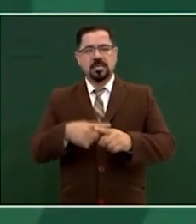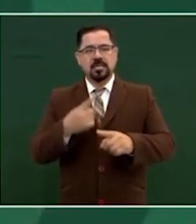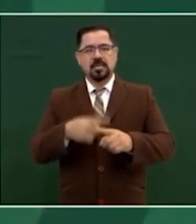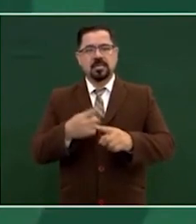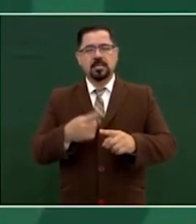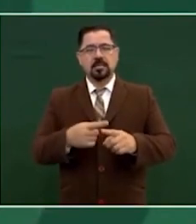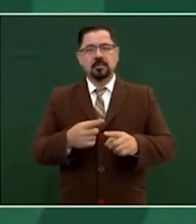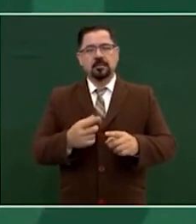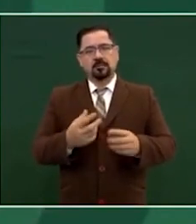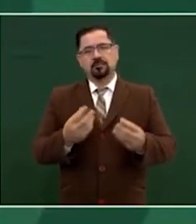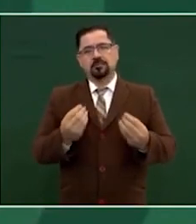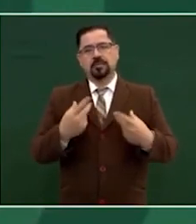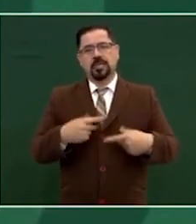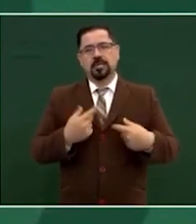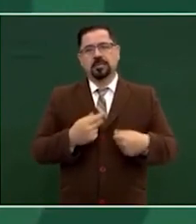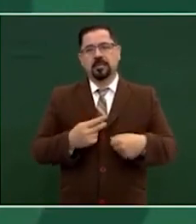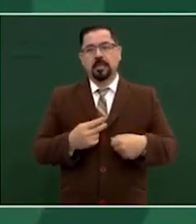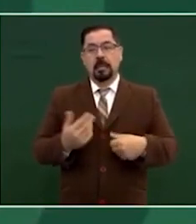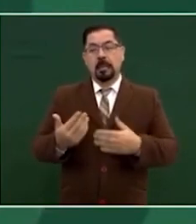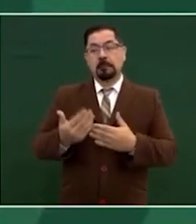se han beneficiado